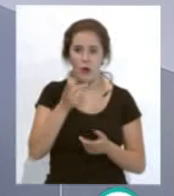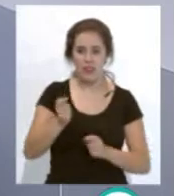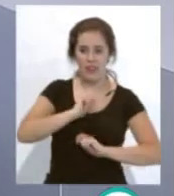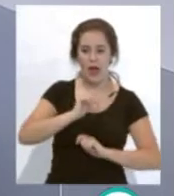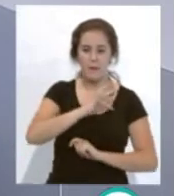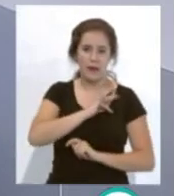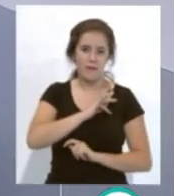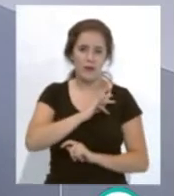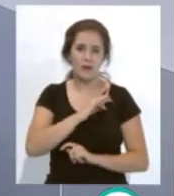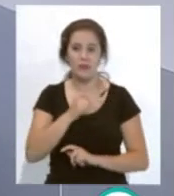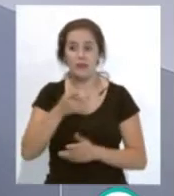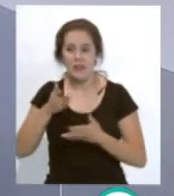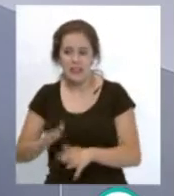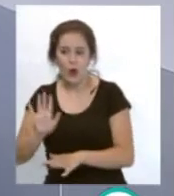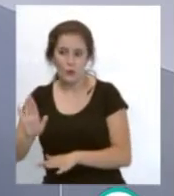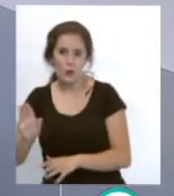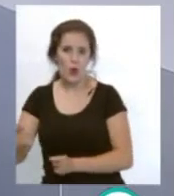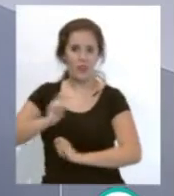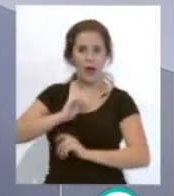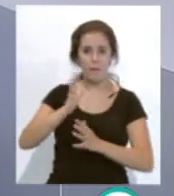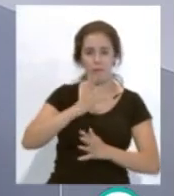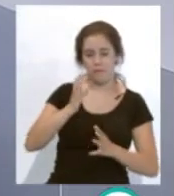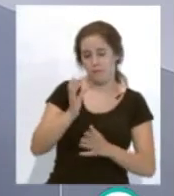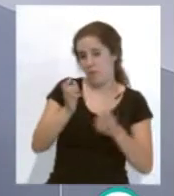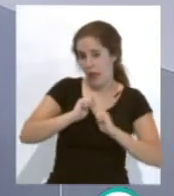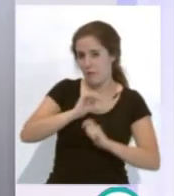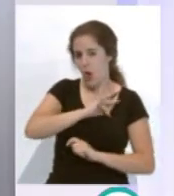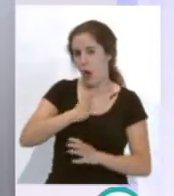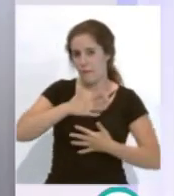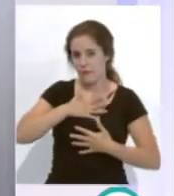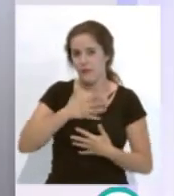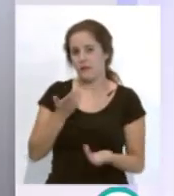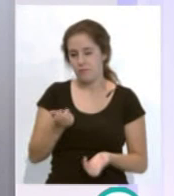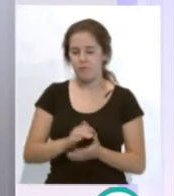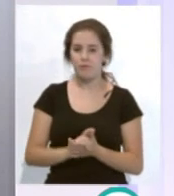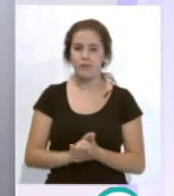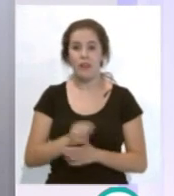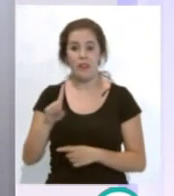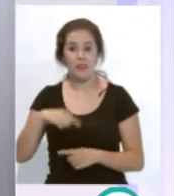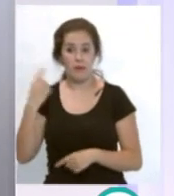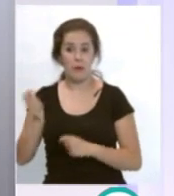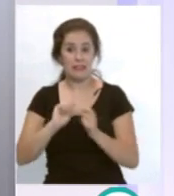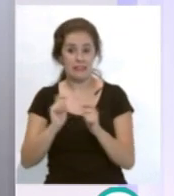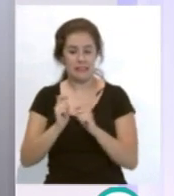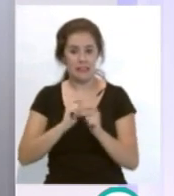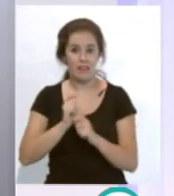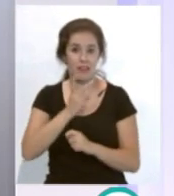un premio y te recojas un premio de tu hijo, eso para un padre. Luego hablábamos con él, junto con José Manuel del Córdoba, una entrevista que hemos escuchado hoy en Ser Deportivo Cádiz